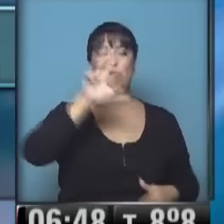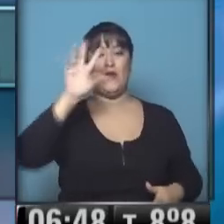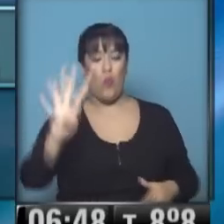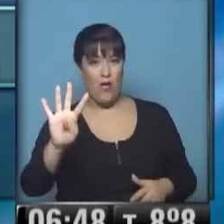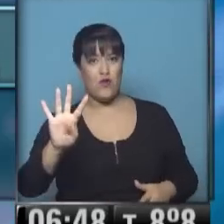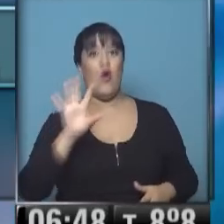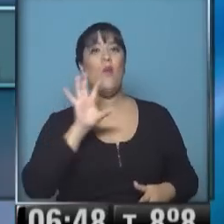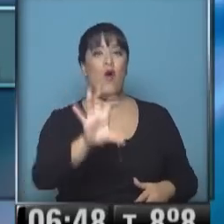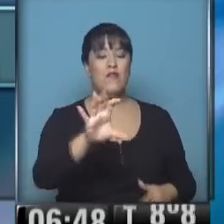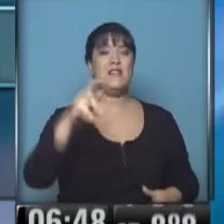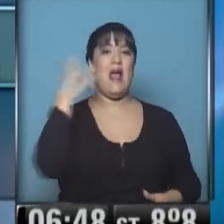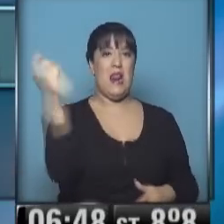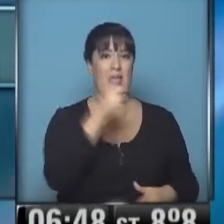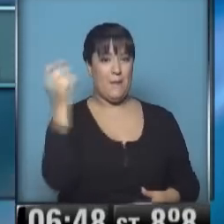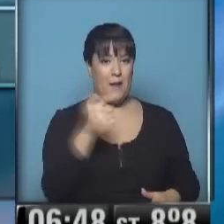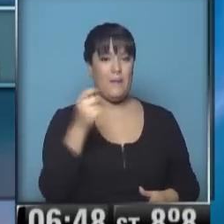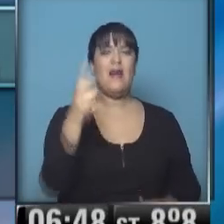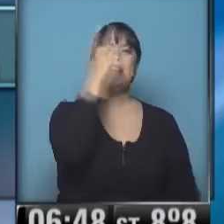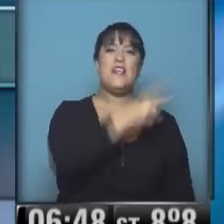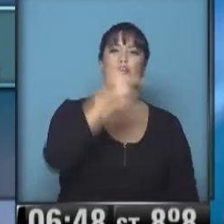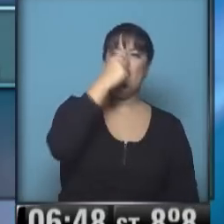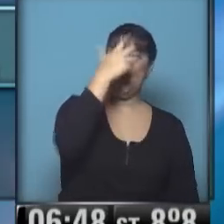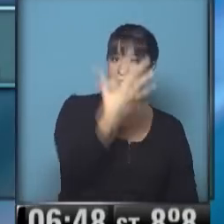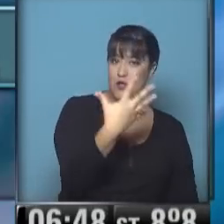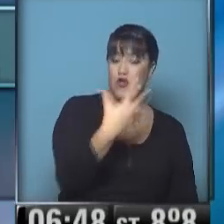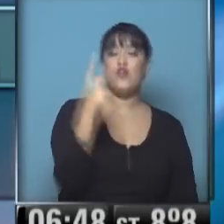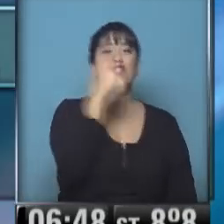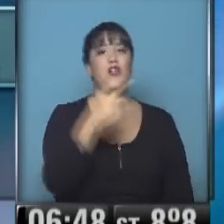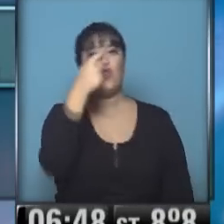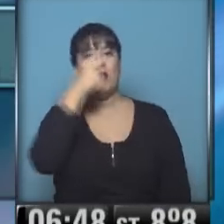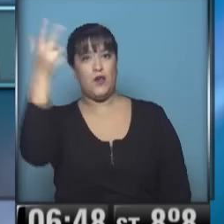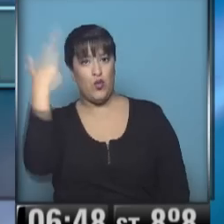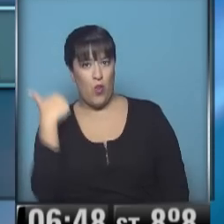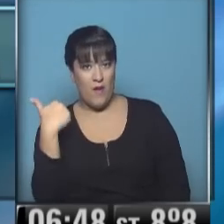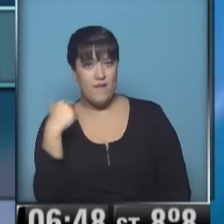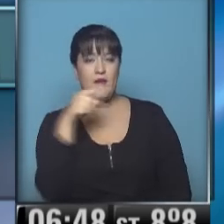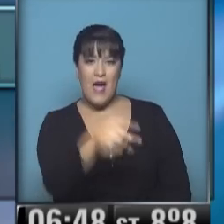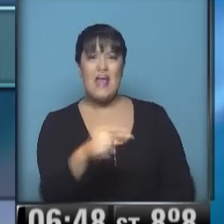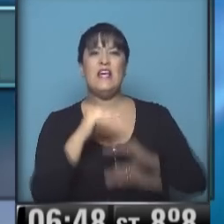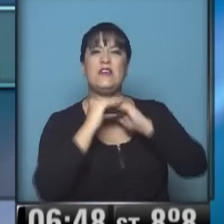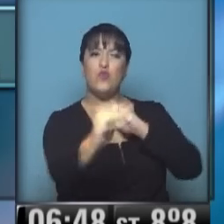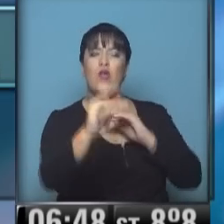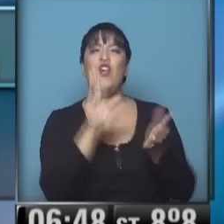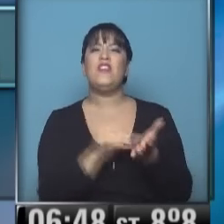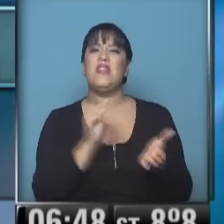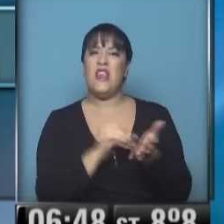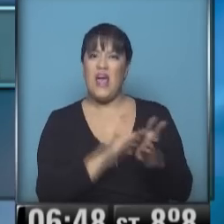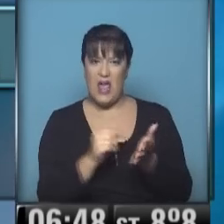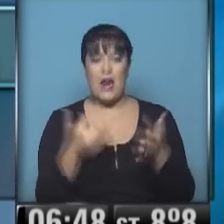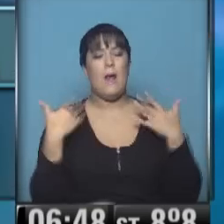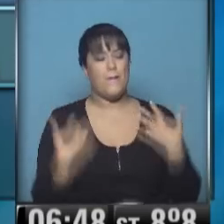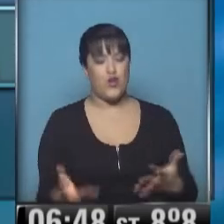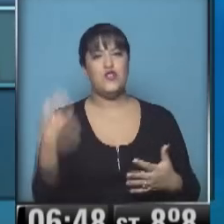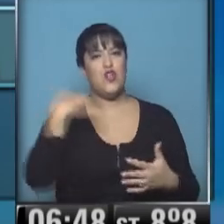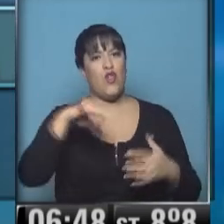125 al 129. El suelo es natural, hay tierra, suelo de tierra, así que por supuesto, transiten con